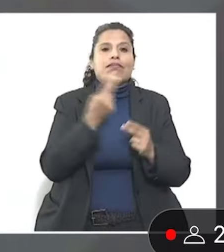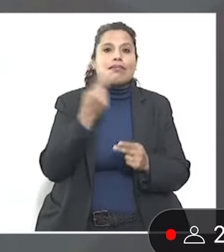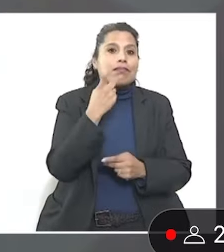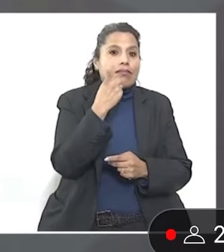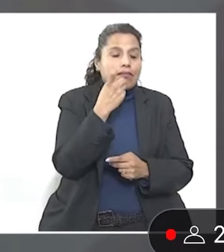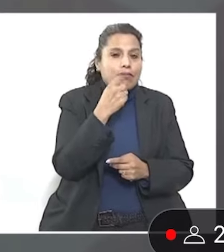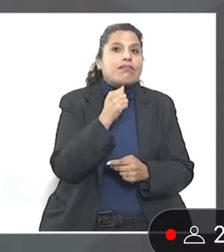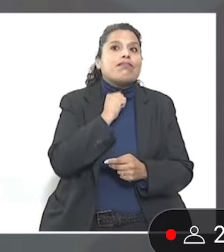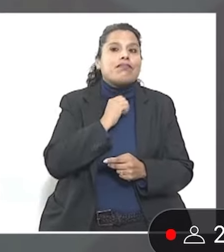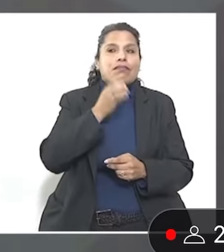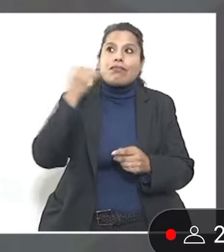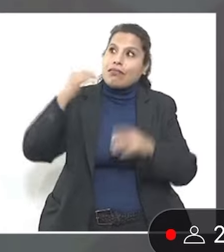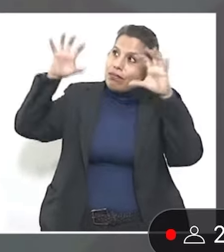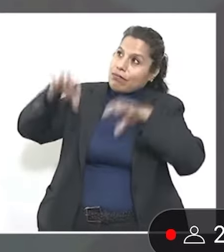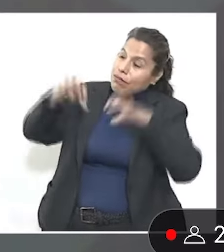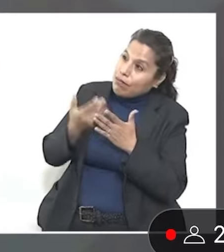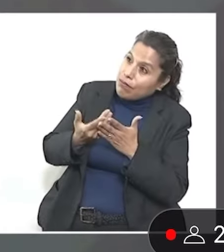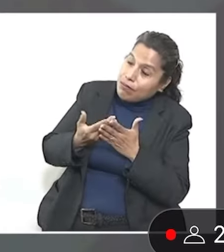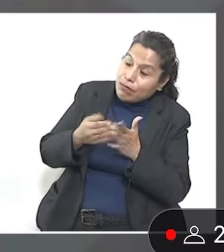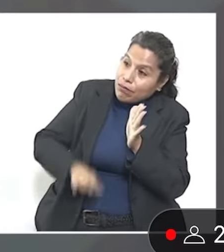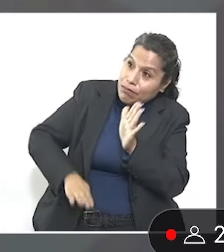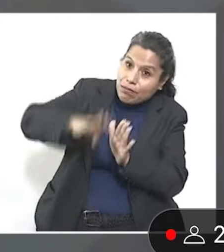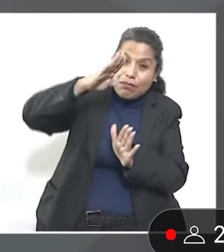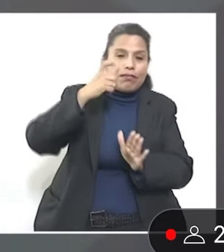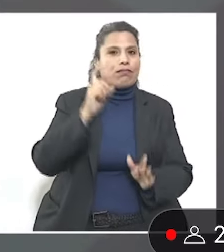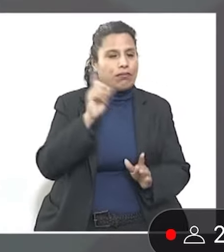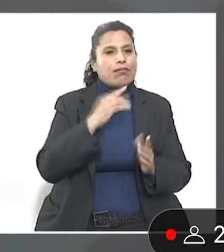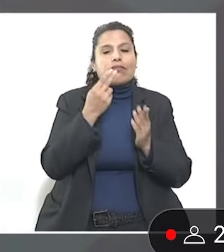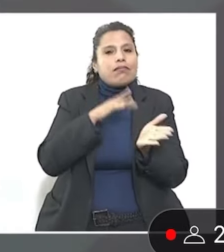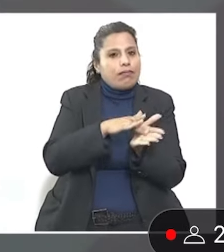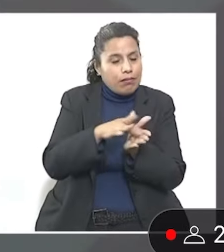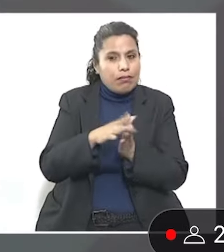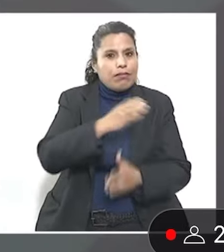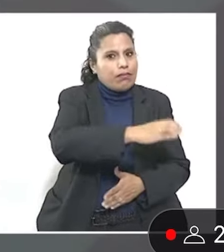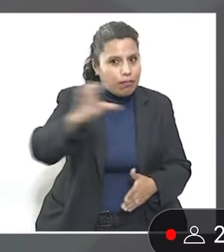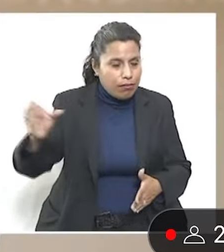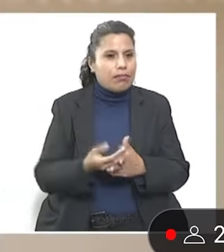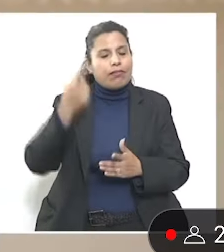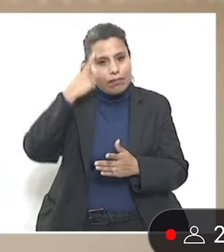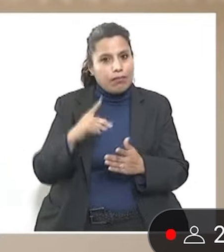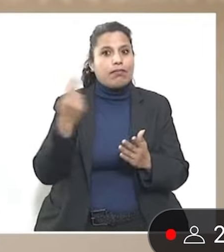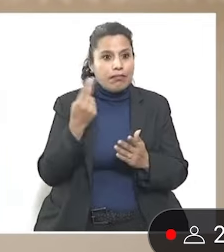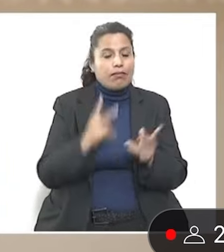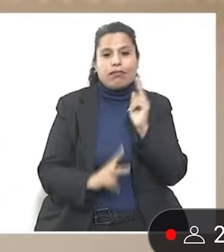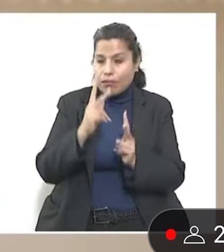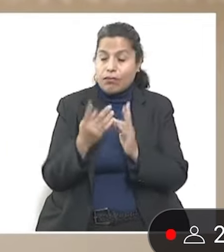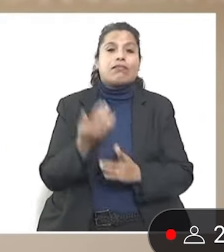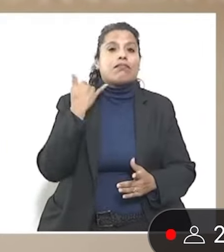dependamos de las lluvias, a tecnificar el campo, apoyarlos para que siempre haya productividad.